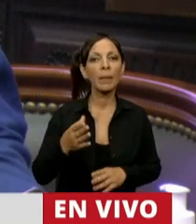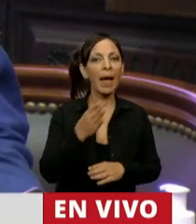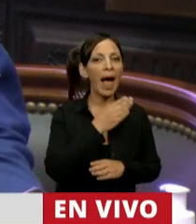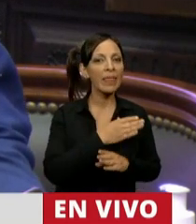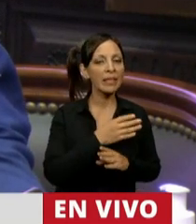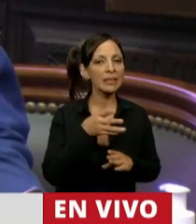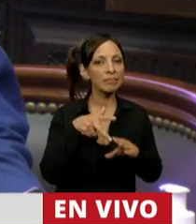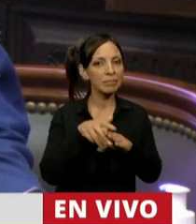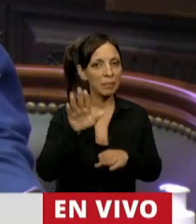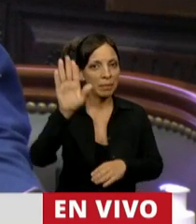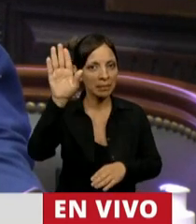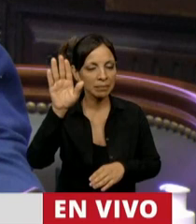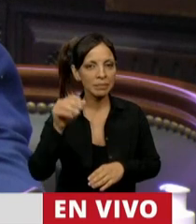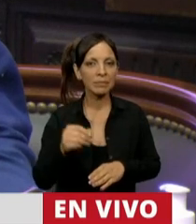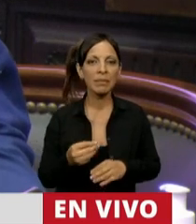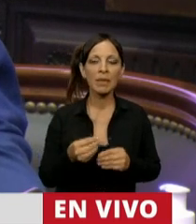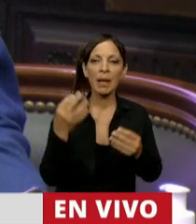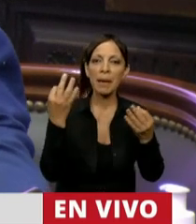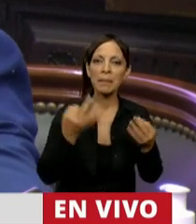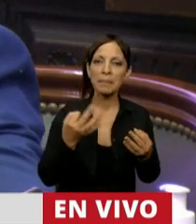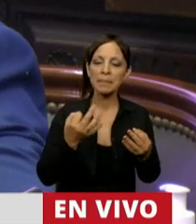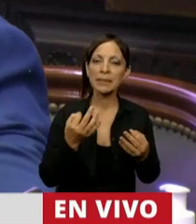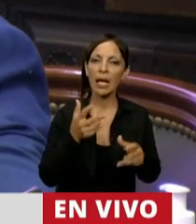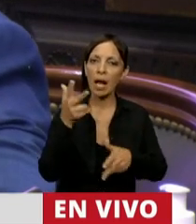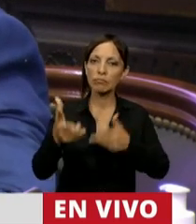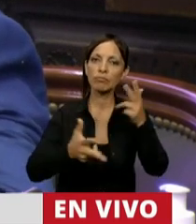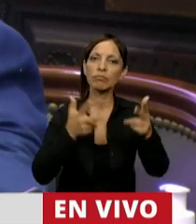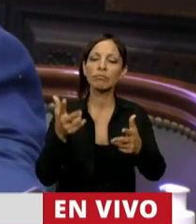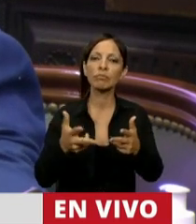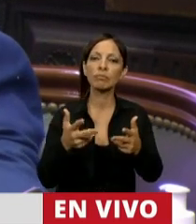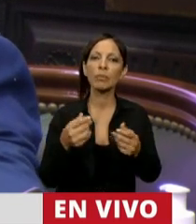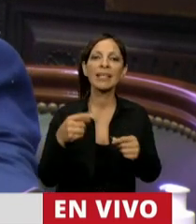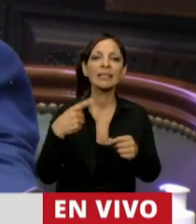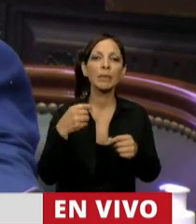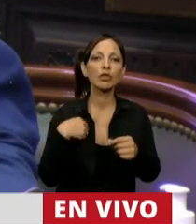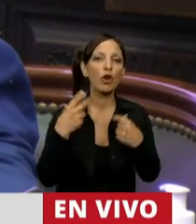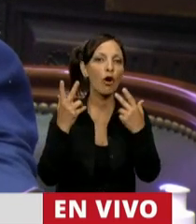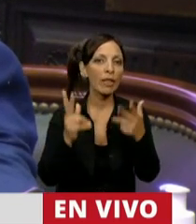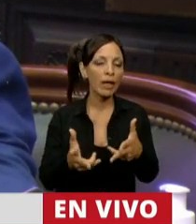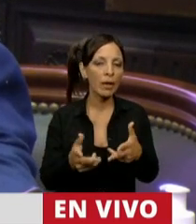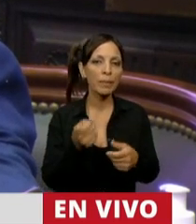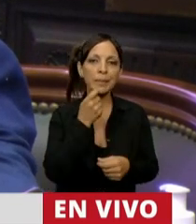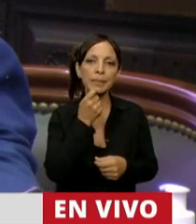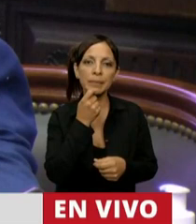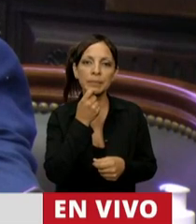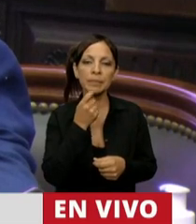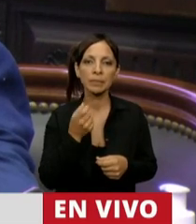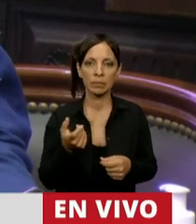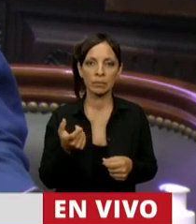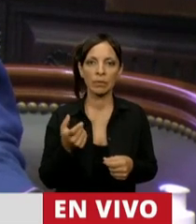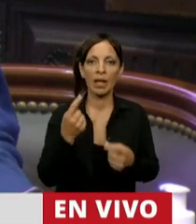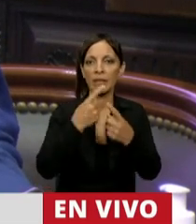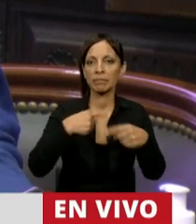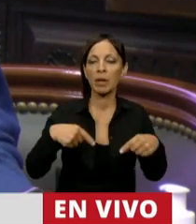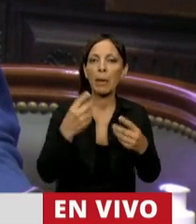tomado como de previo y especial pronunciamiento, toda vez que la cuestión que voy a plantear tiene que ver con la